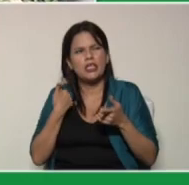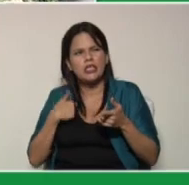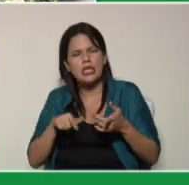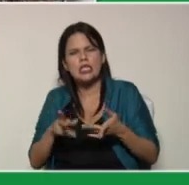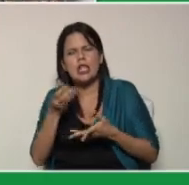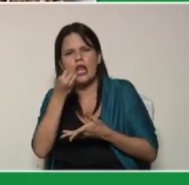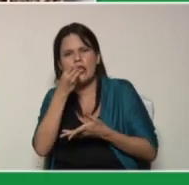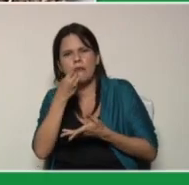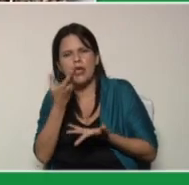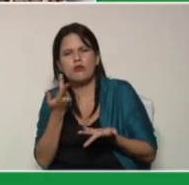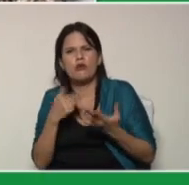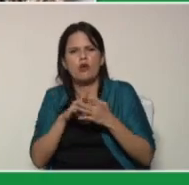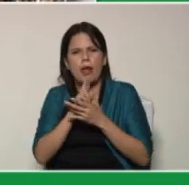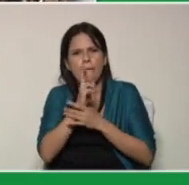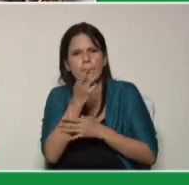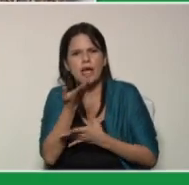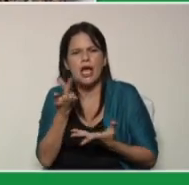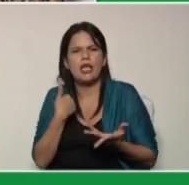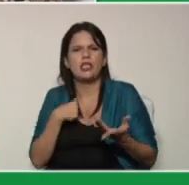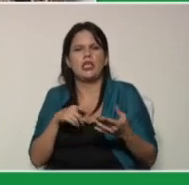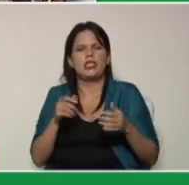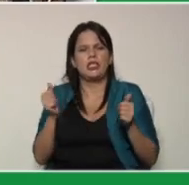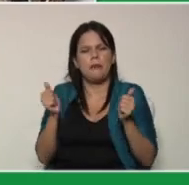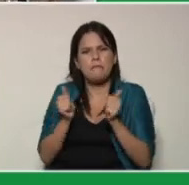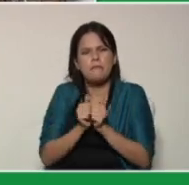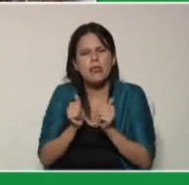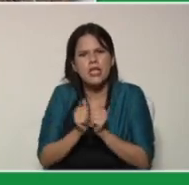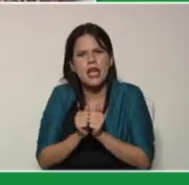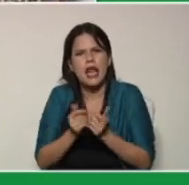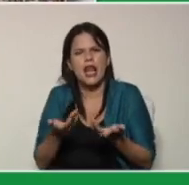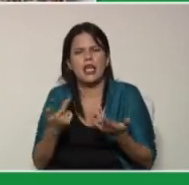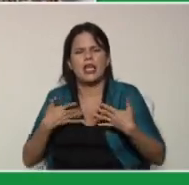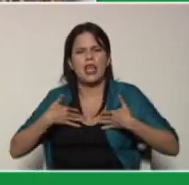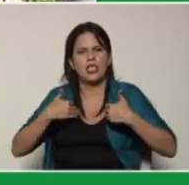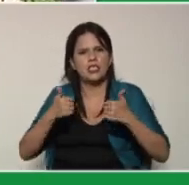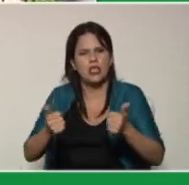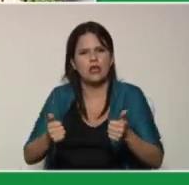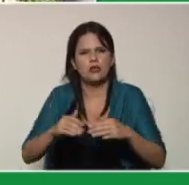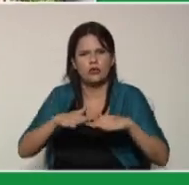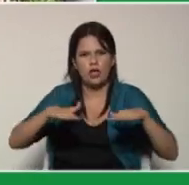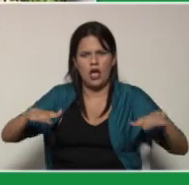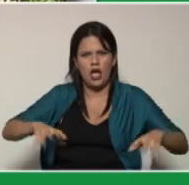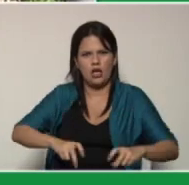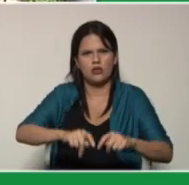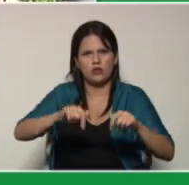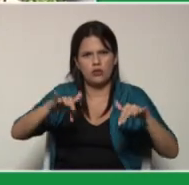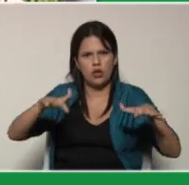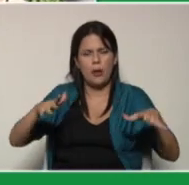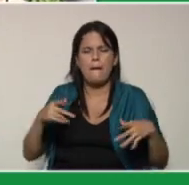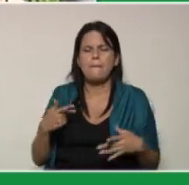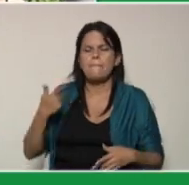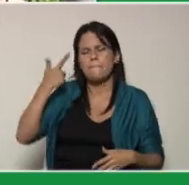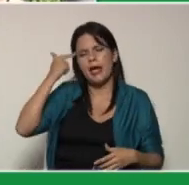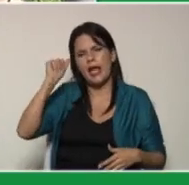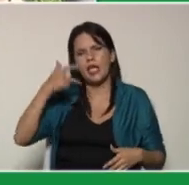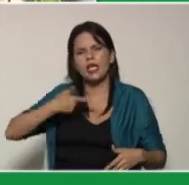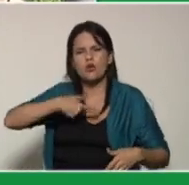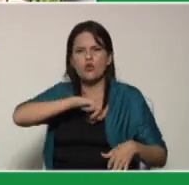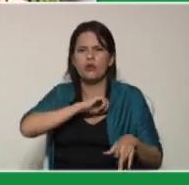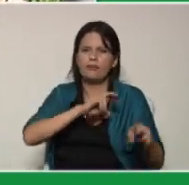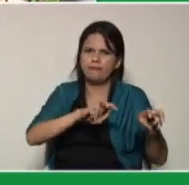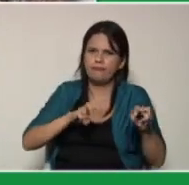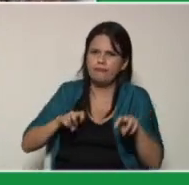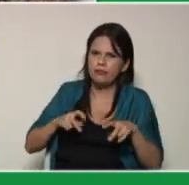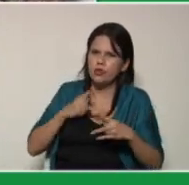y su combinación de minerales que le dan salud al suelo para que nuestro cultivo tenga un